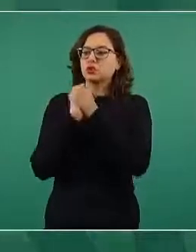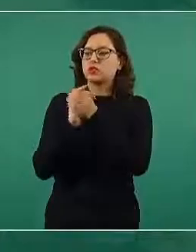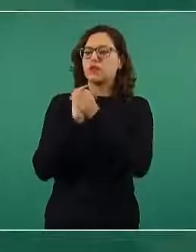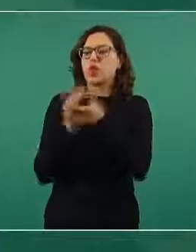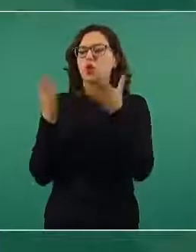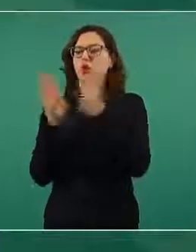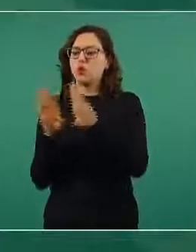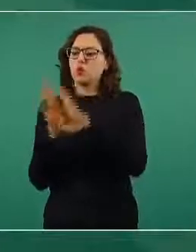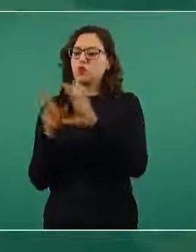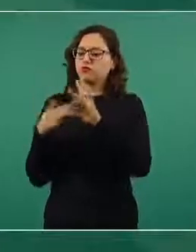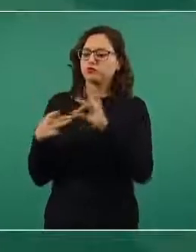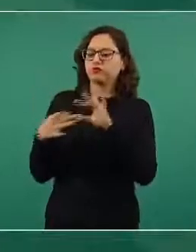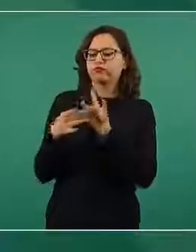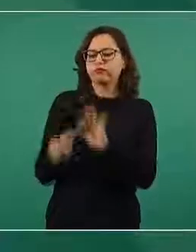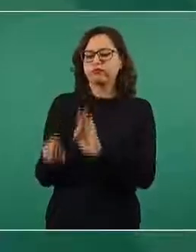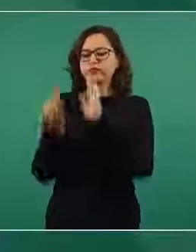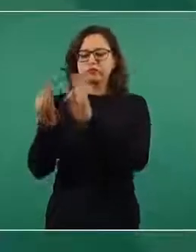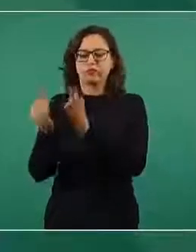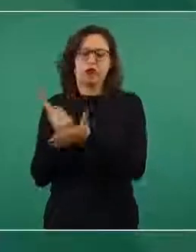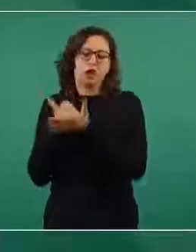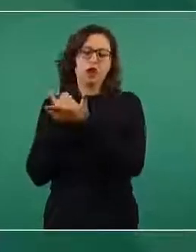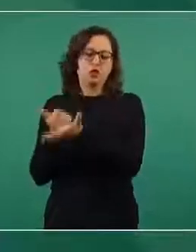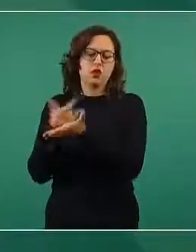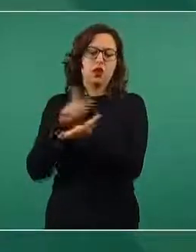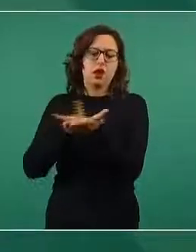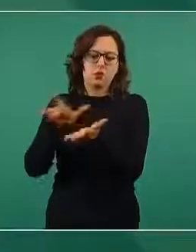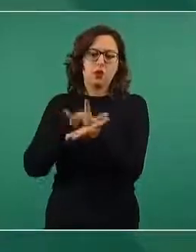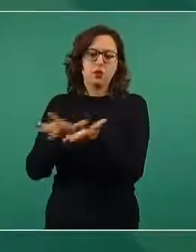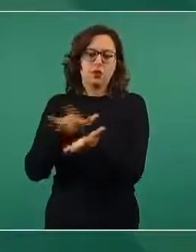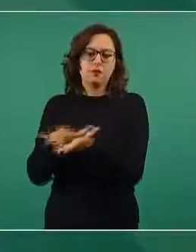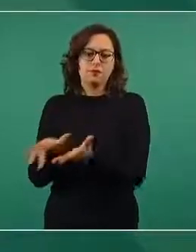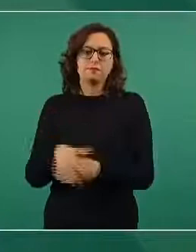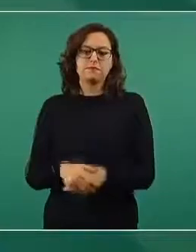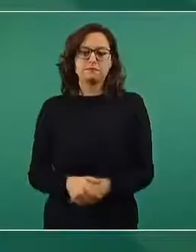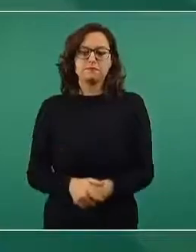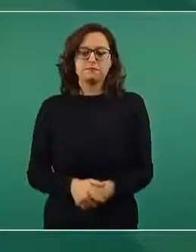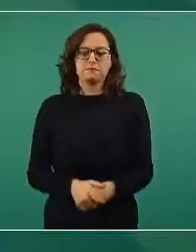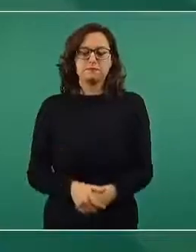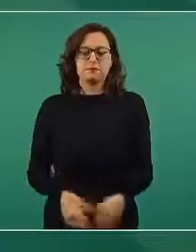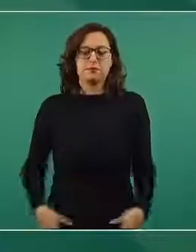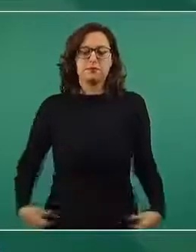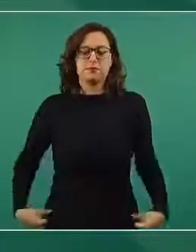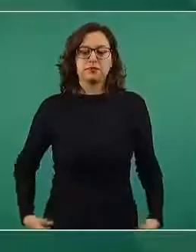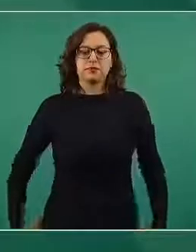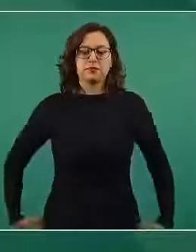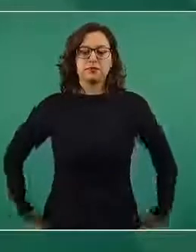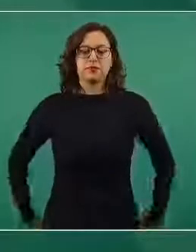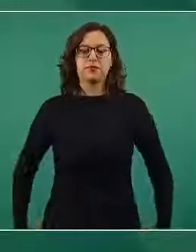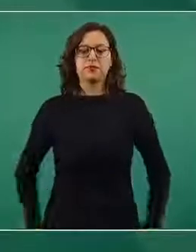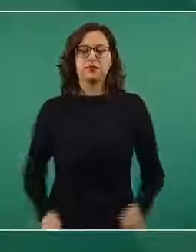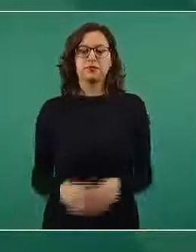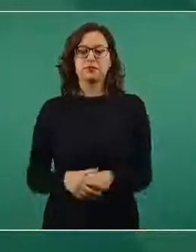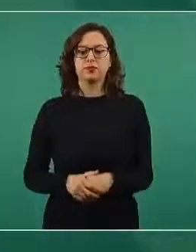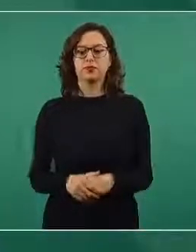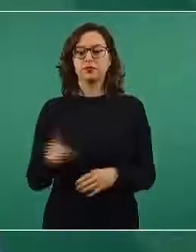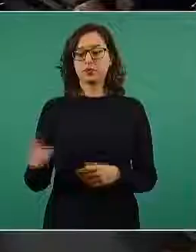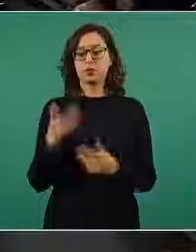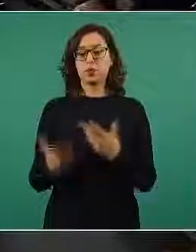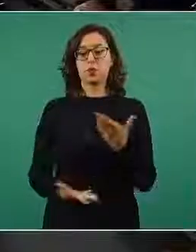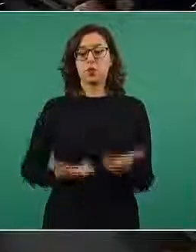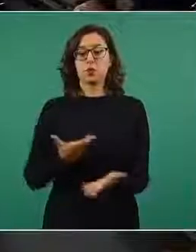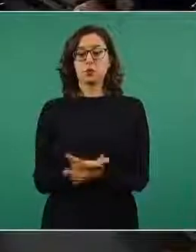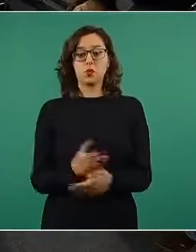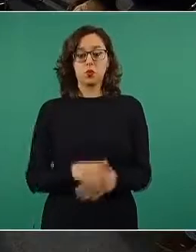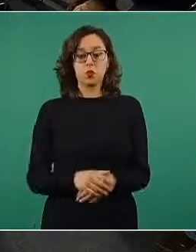y que se les ayude en su propuesta, sobre todo en